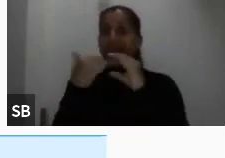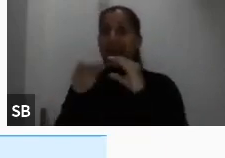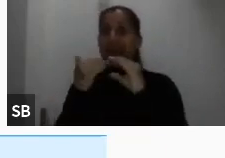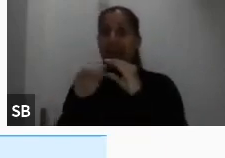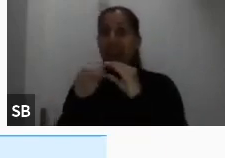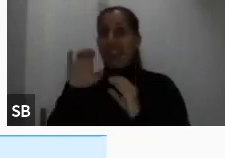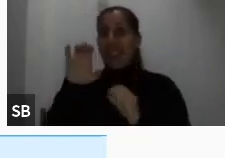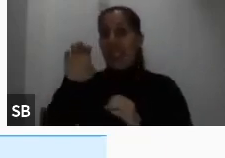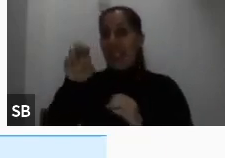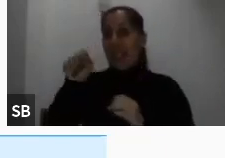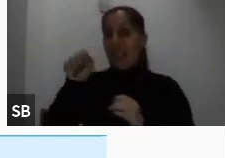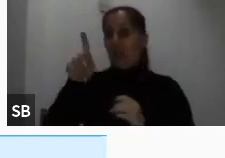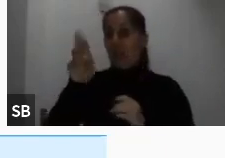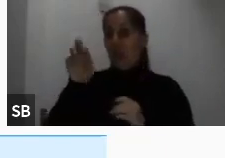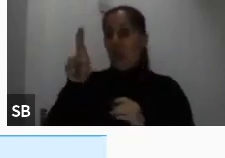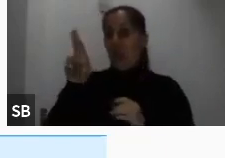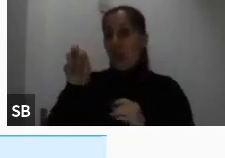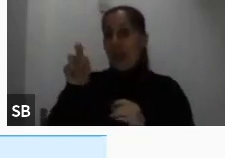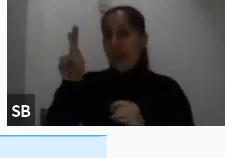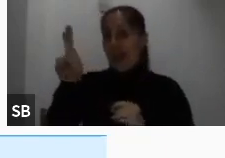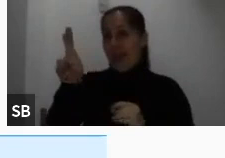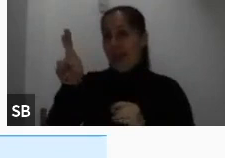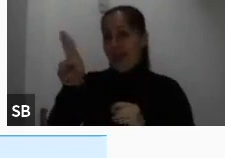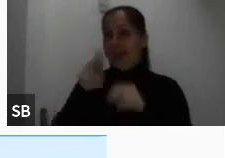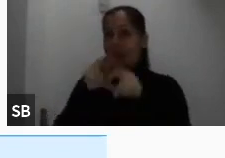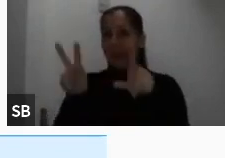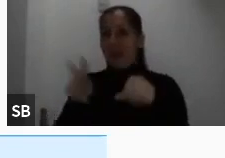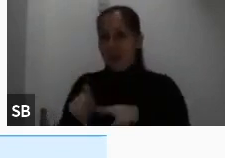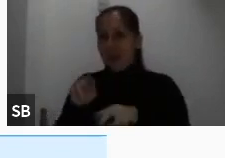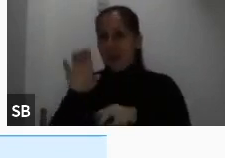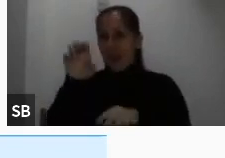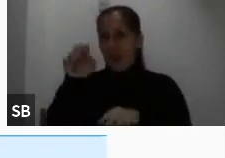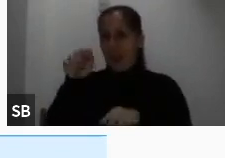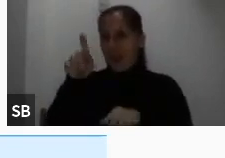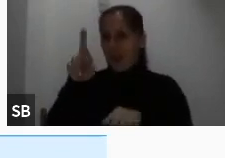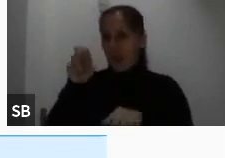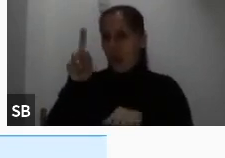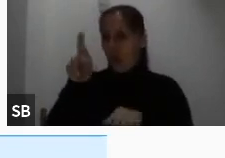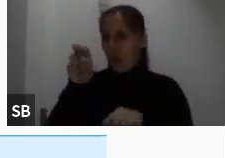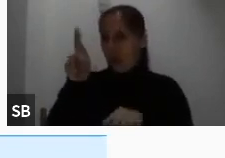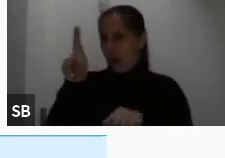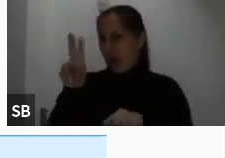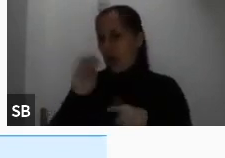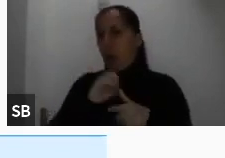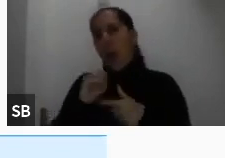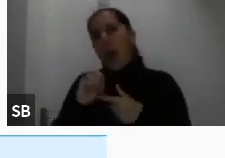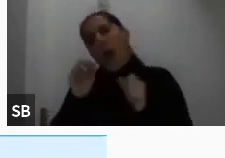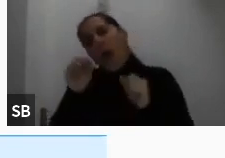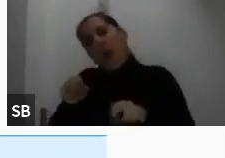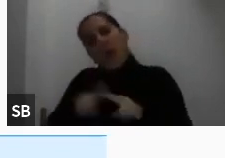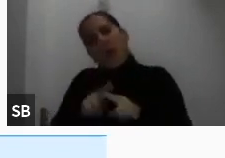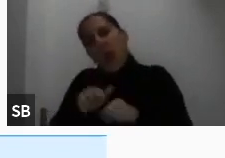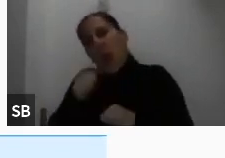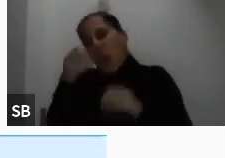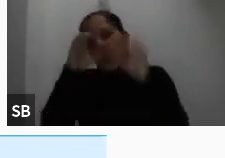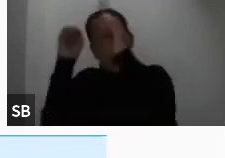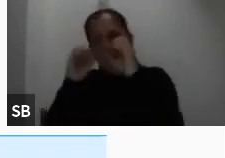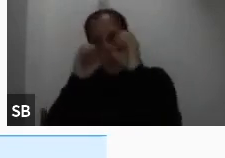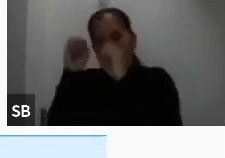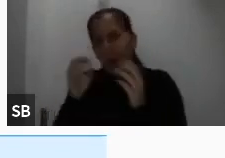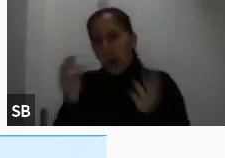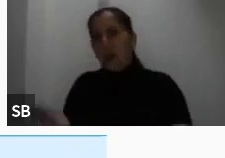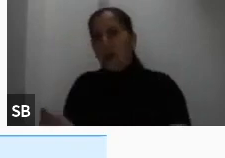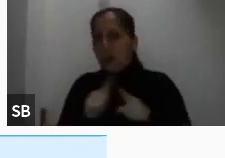o si no pueden probar con algún otro explorador, pero es